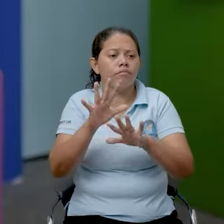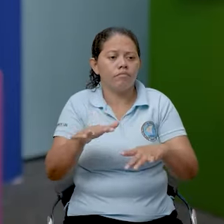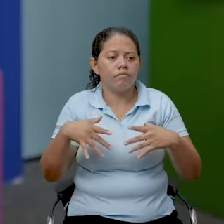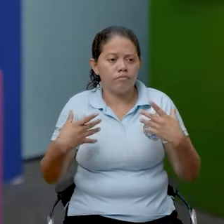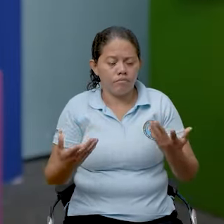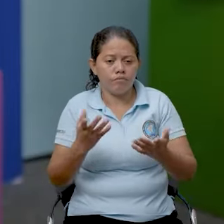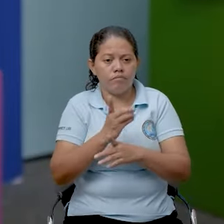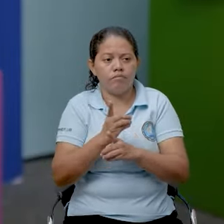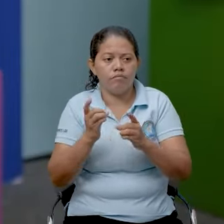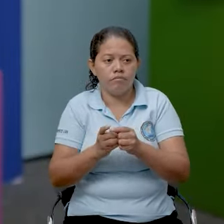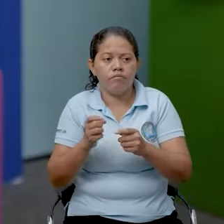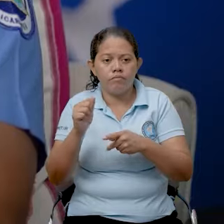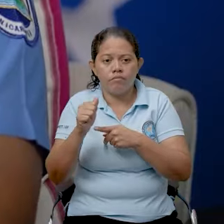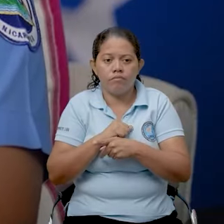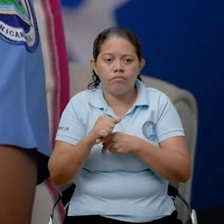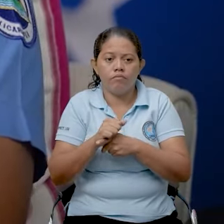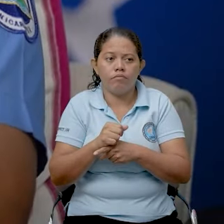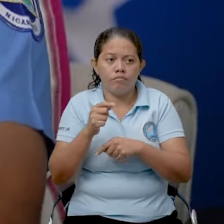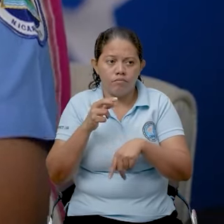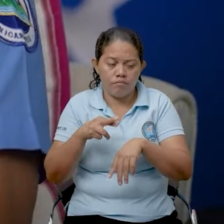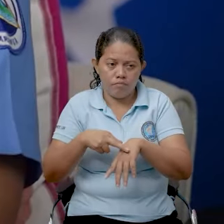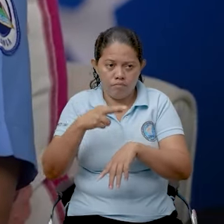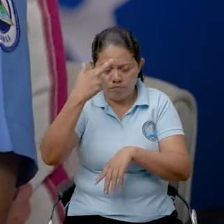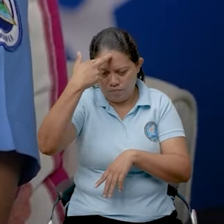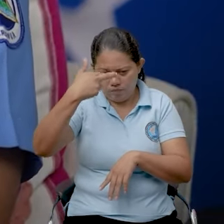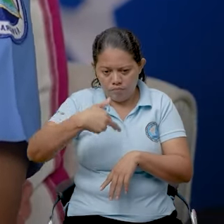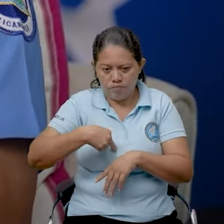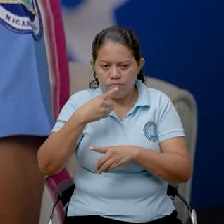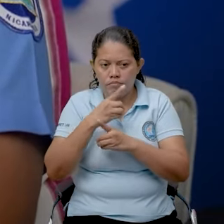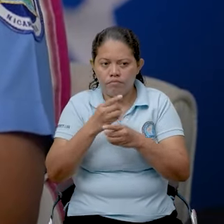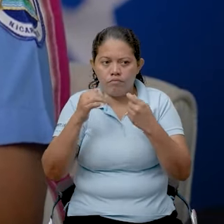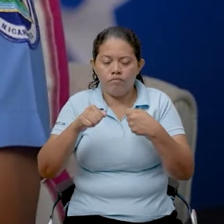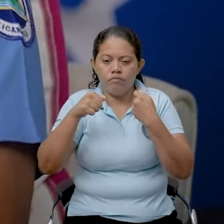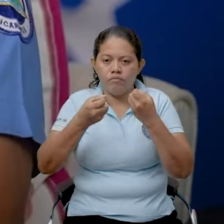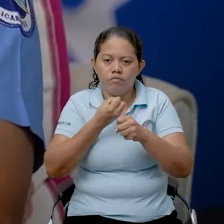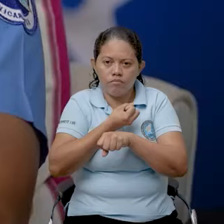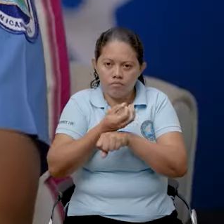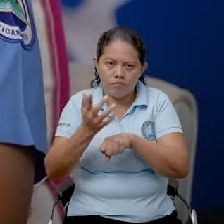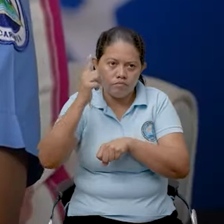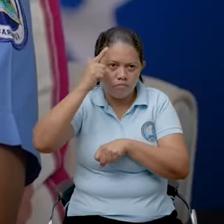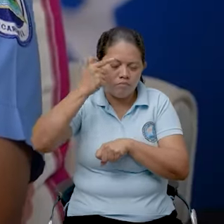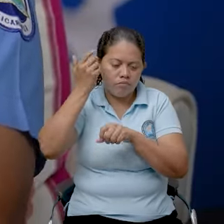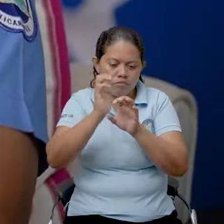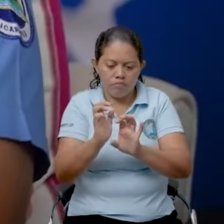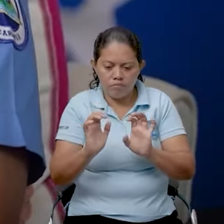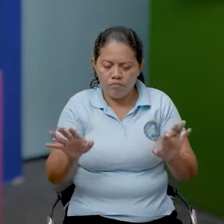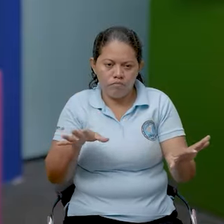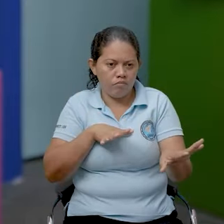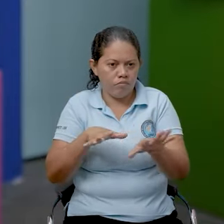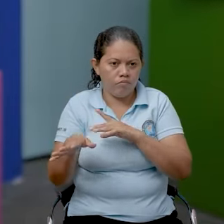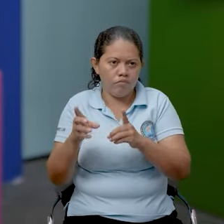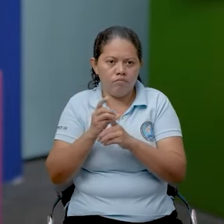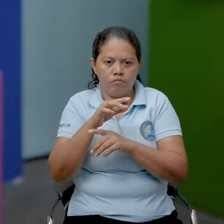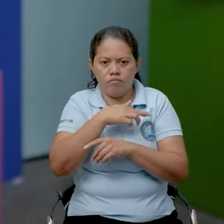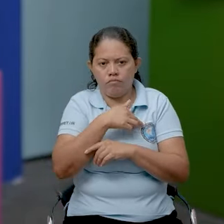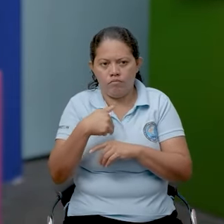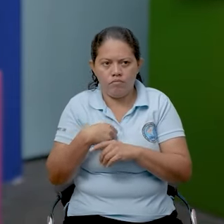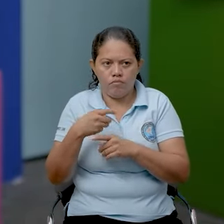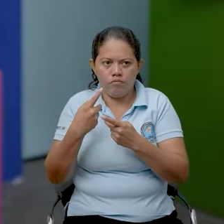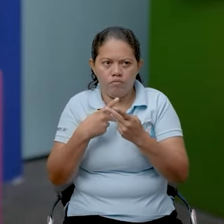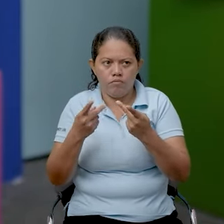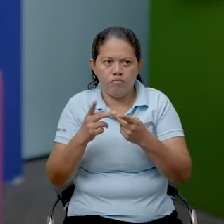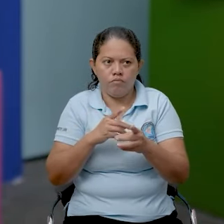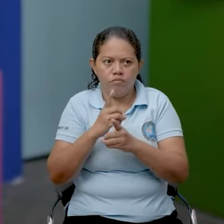tenemos que poner esa cuota de responsabilidad, orientar a nuestros niños a no manipular el